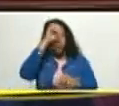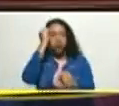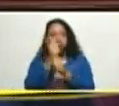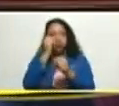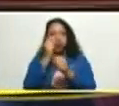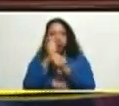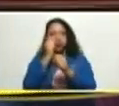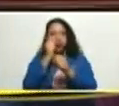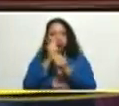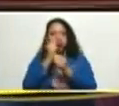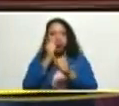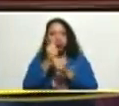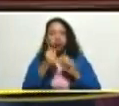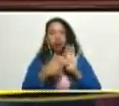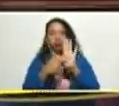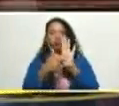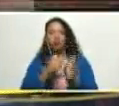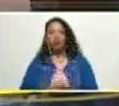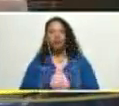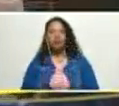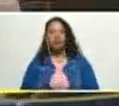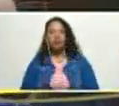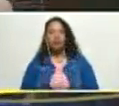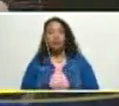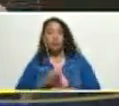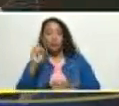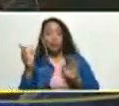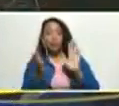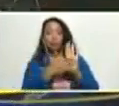inapelable es la realidad